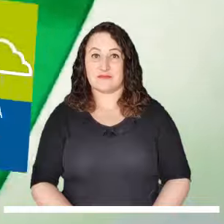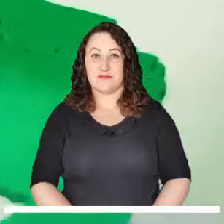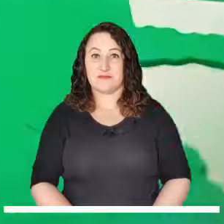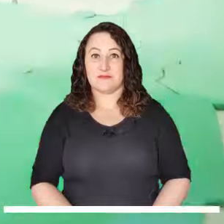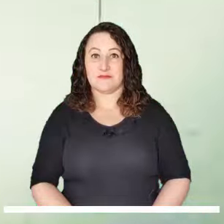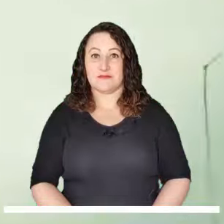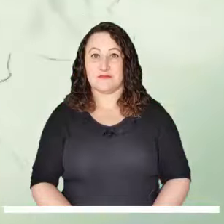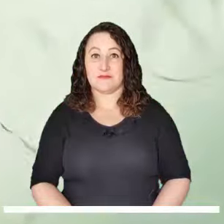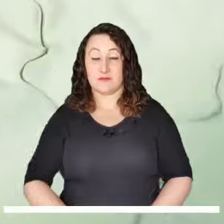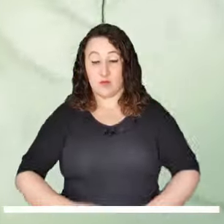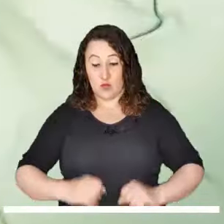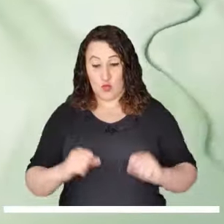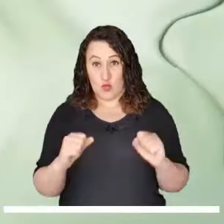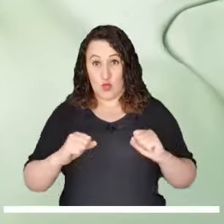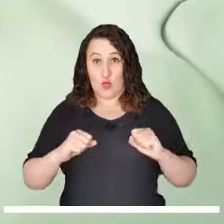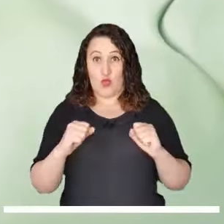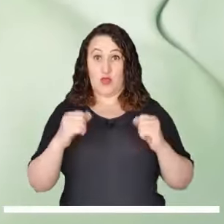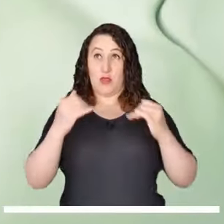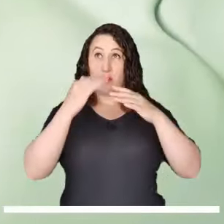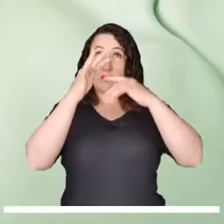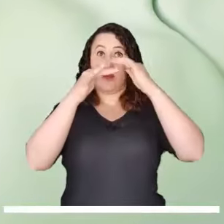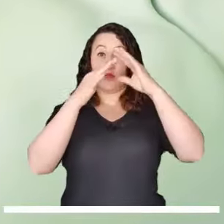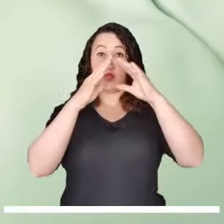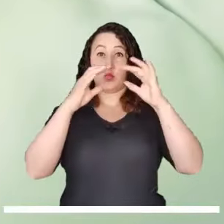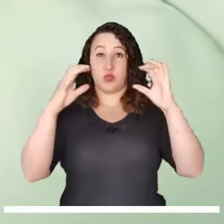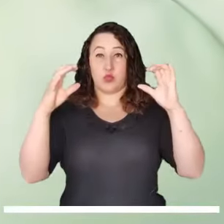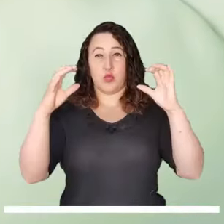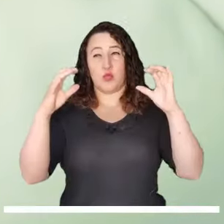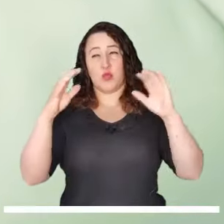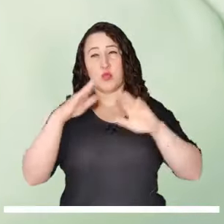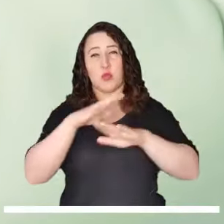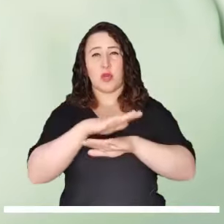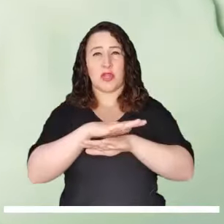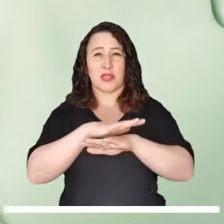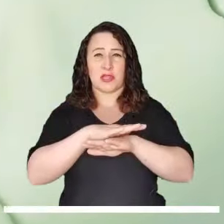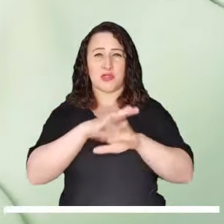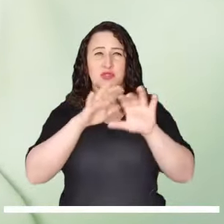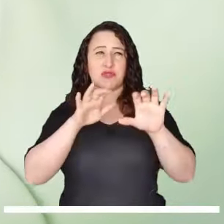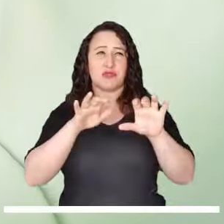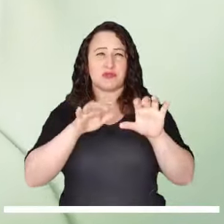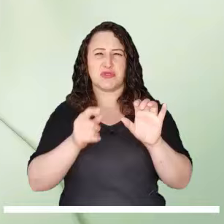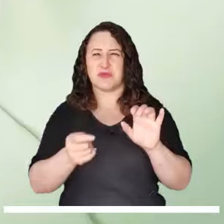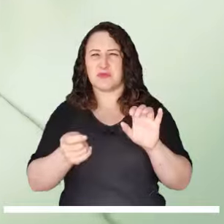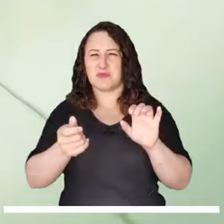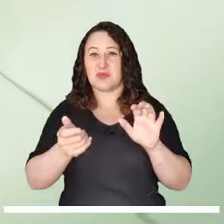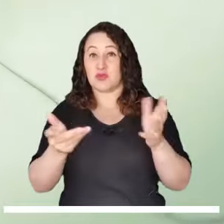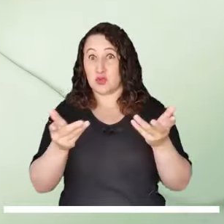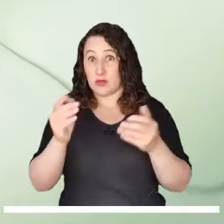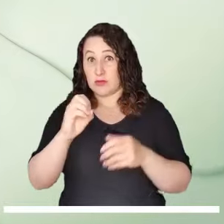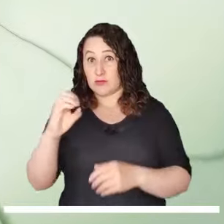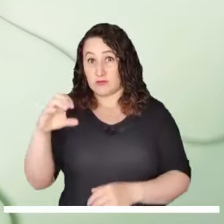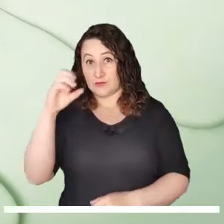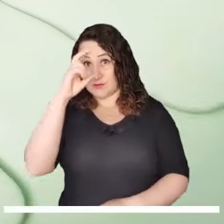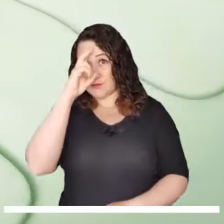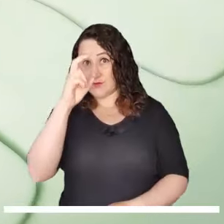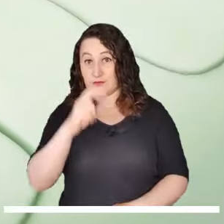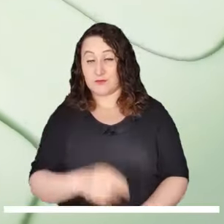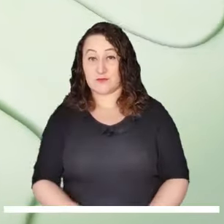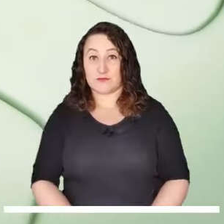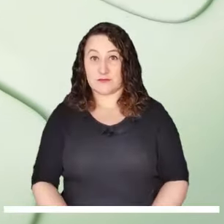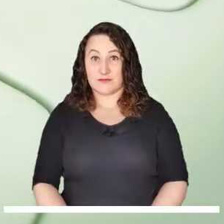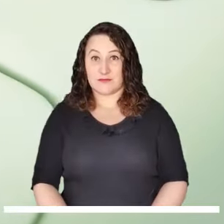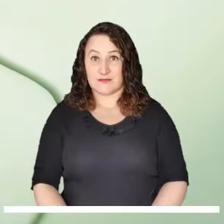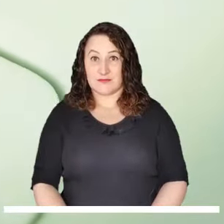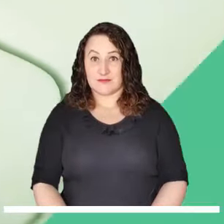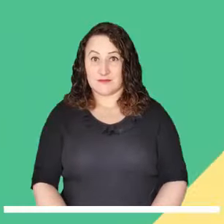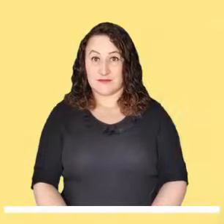Todo parece indicar que en Bogotá los cielos nublados compartirán la tarde con precipitaciones menores en el occidente y norte.